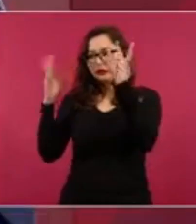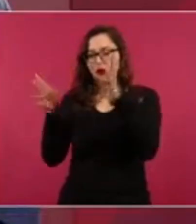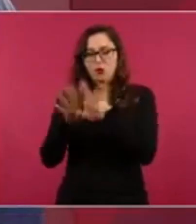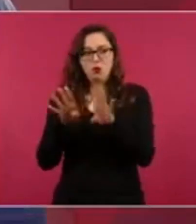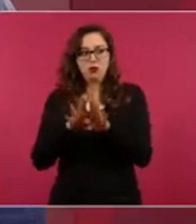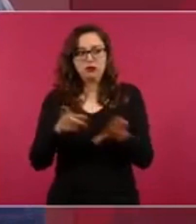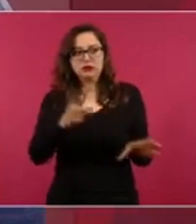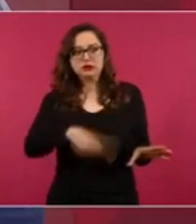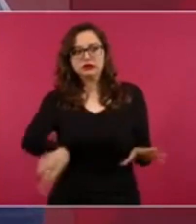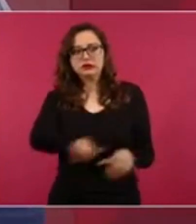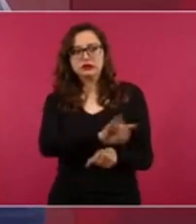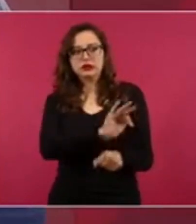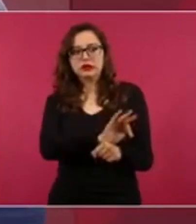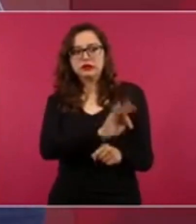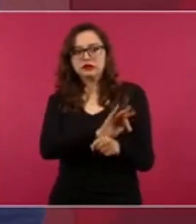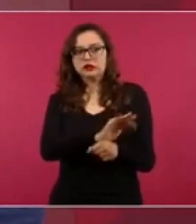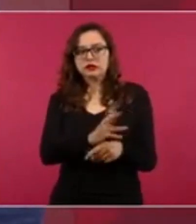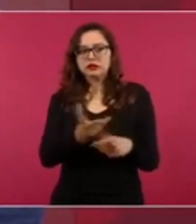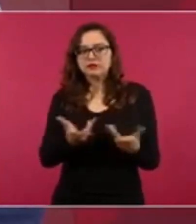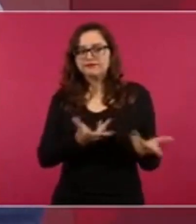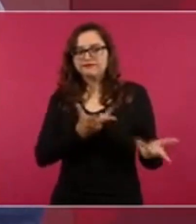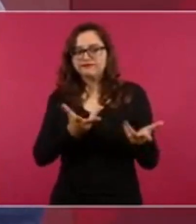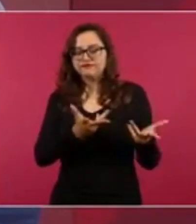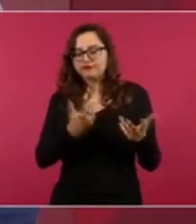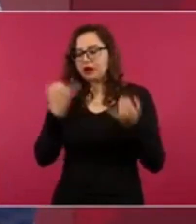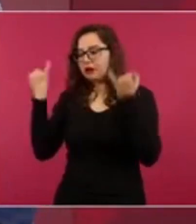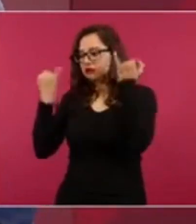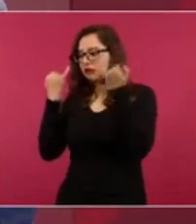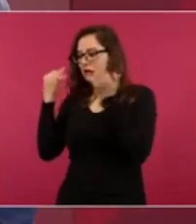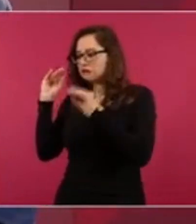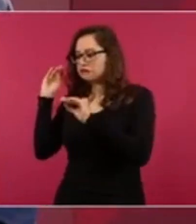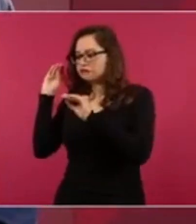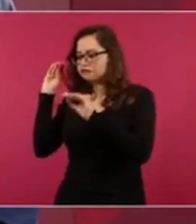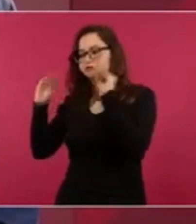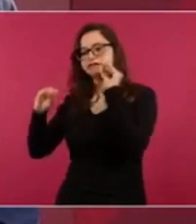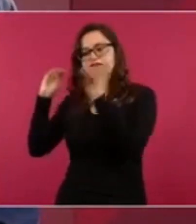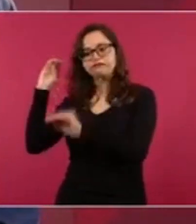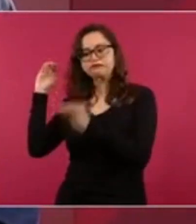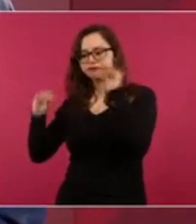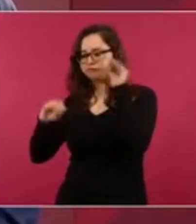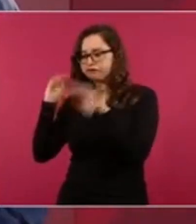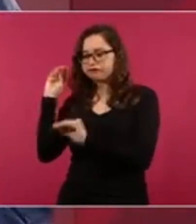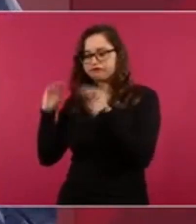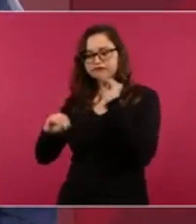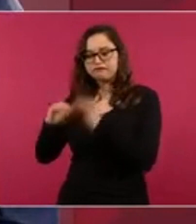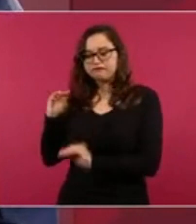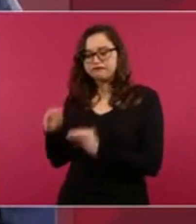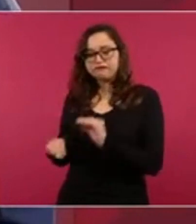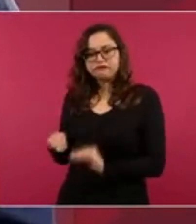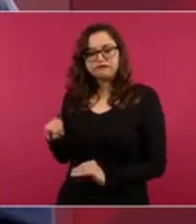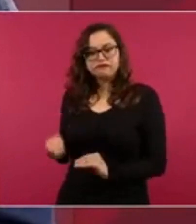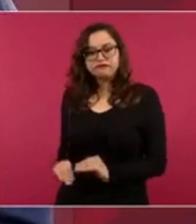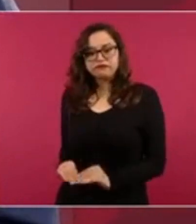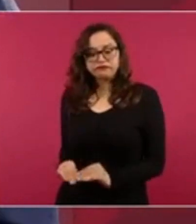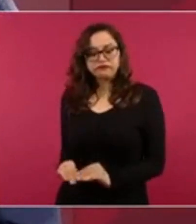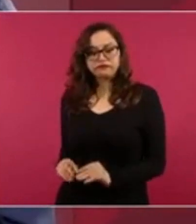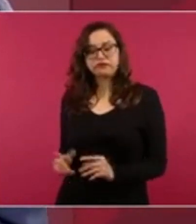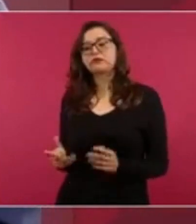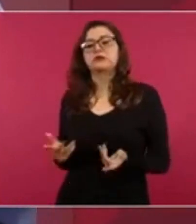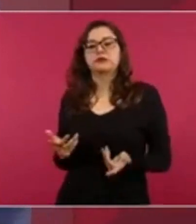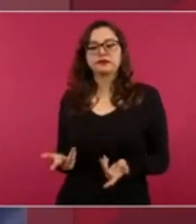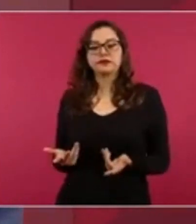para cuadrarla intervienen